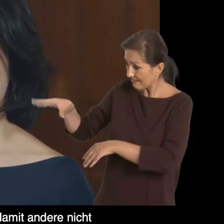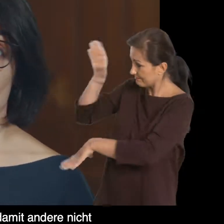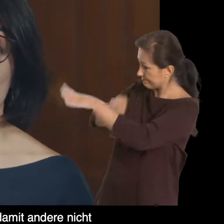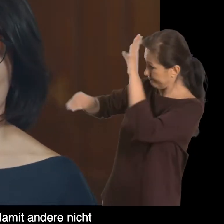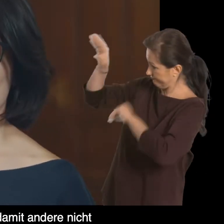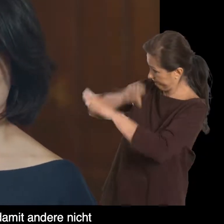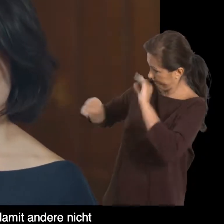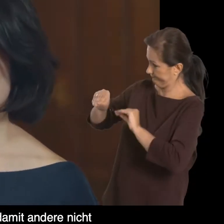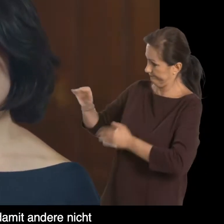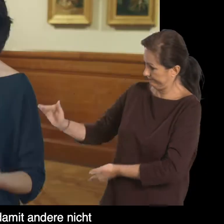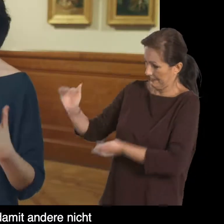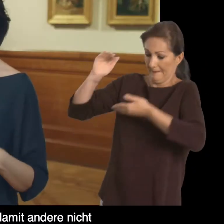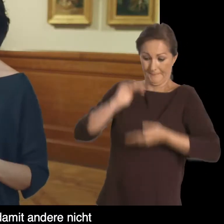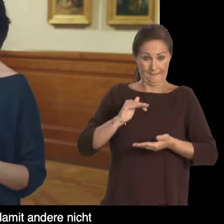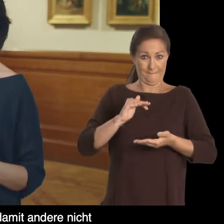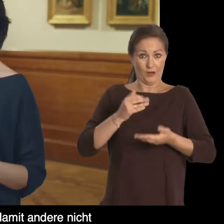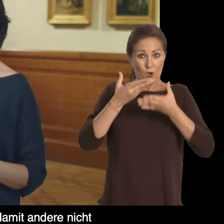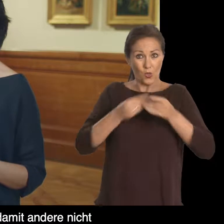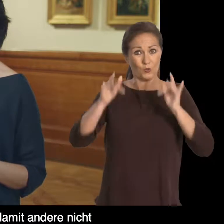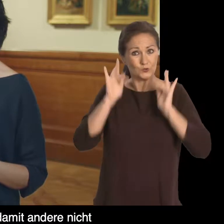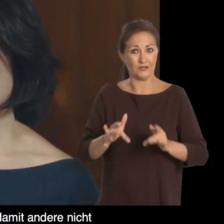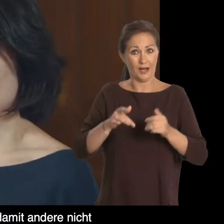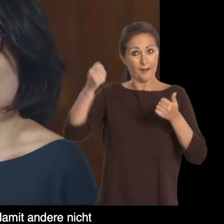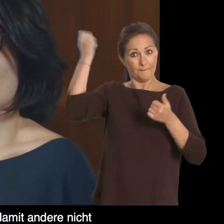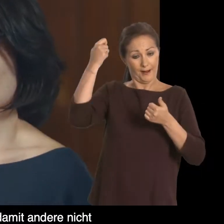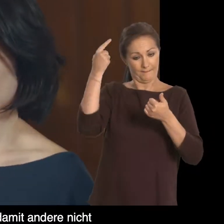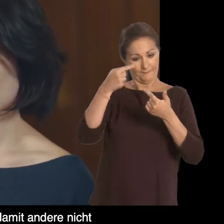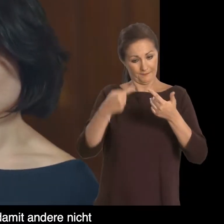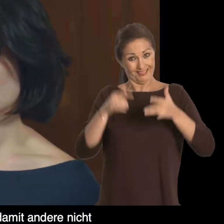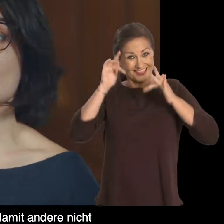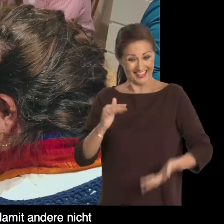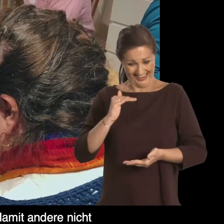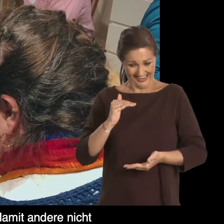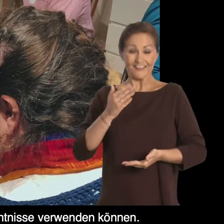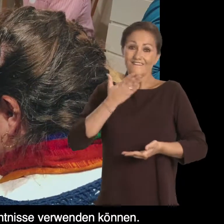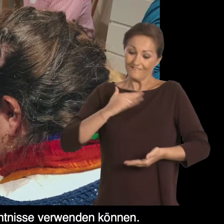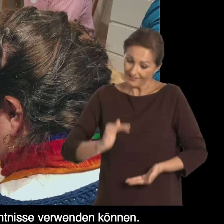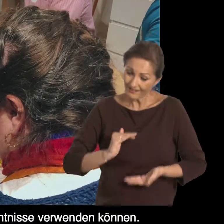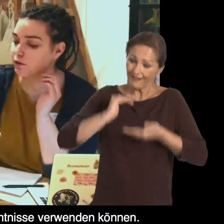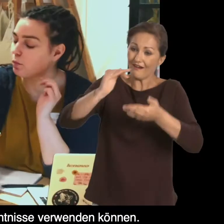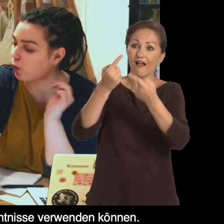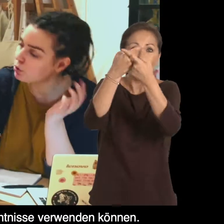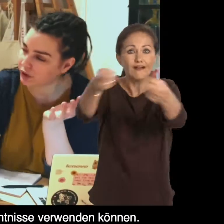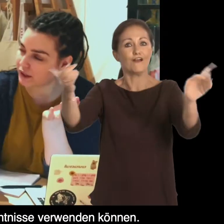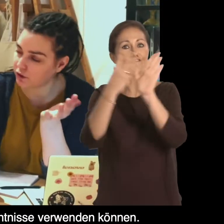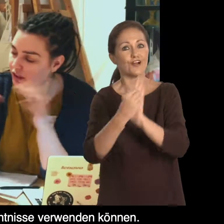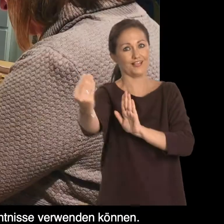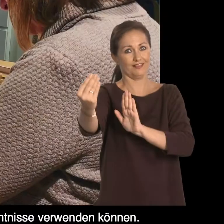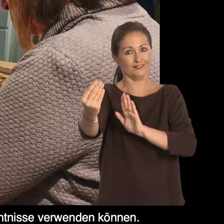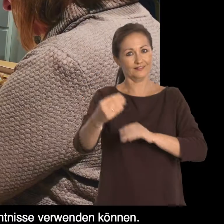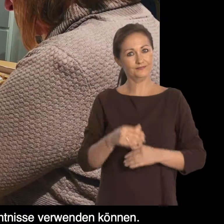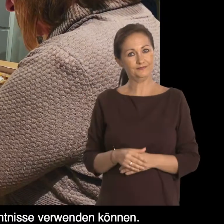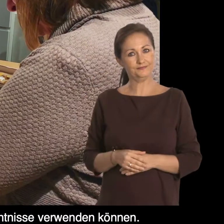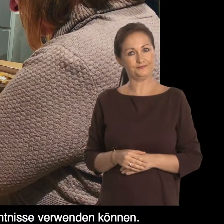los aprendizajes que nosotros hemos tenido para que otros no tengan que partir del mismo punto que partimos nosotros, sino que ya tengan de alguna manera las soluciones y los